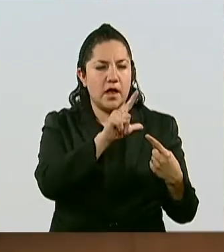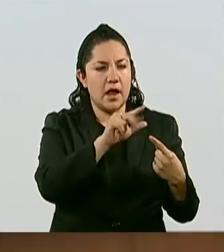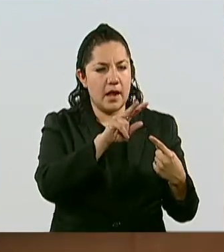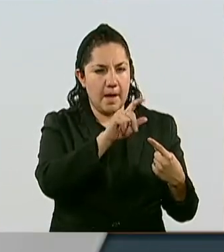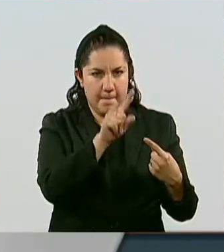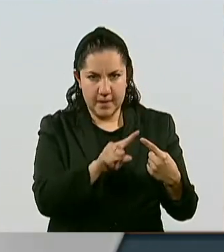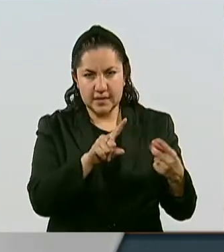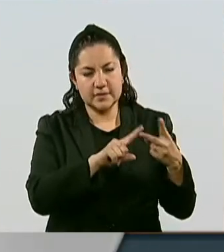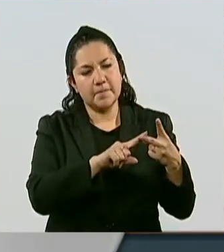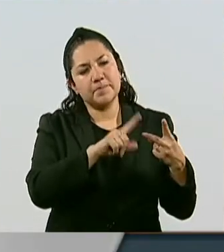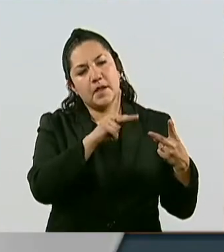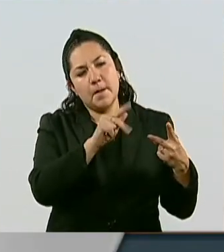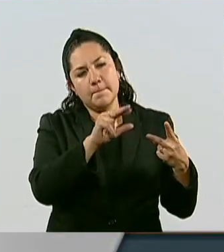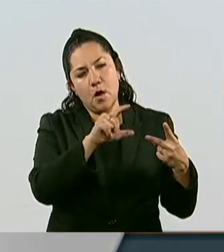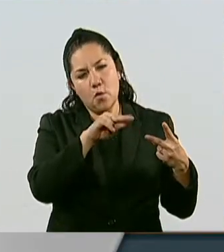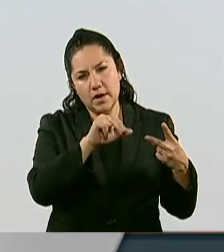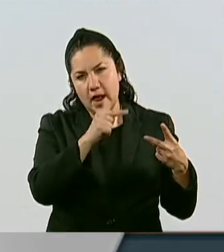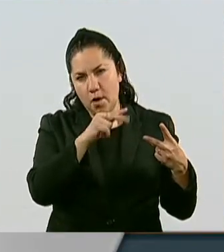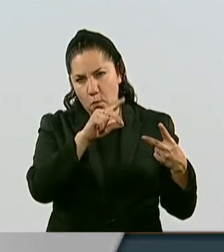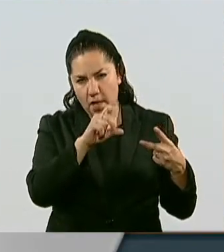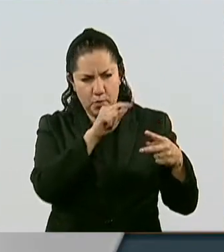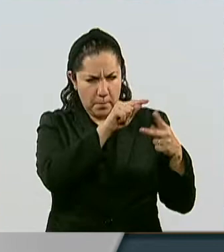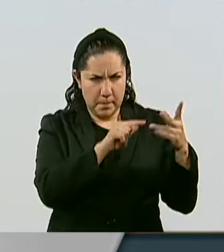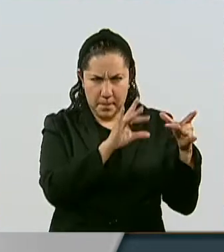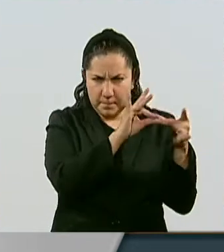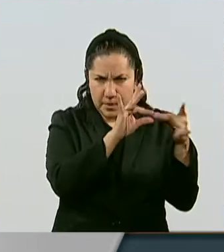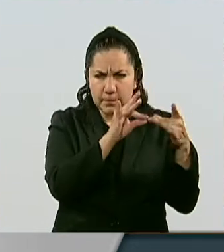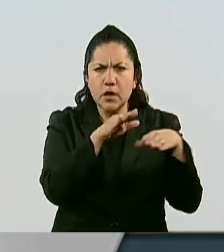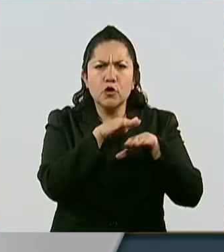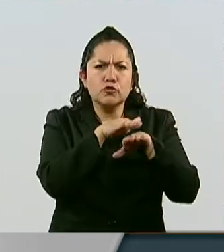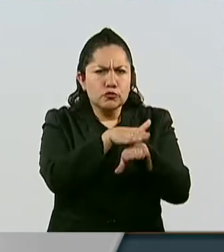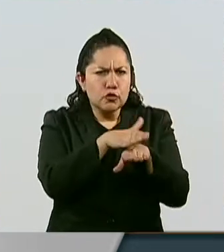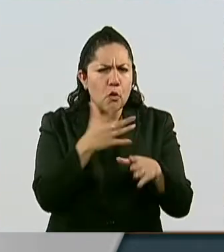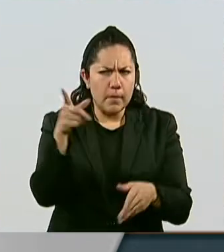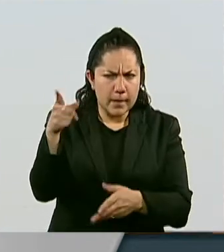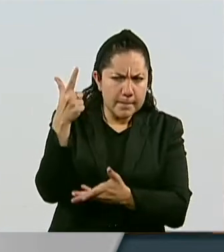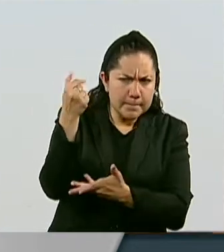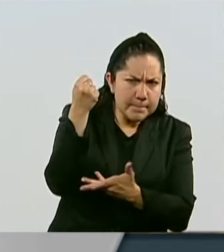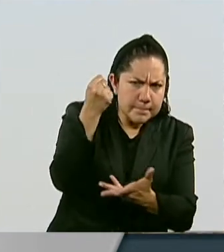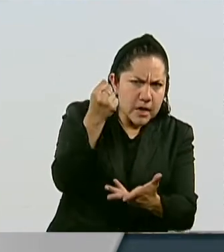sobre el presupuesto otorgado al proyecto del Corredor Cultural Chapultepec.